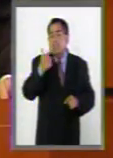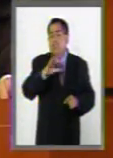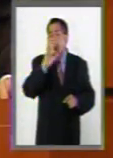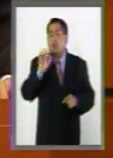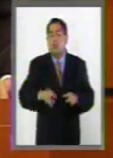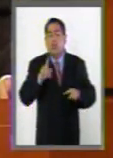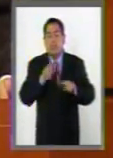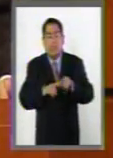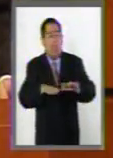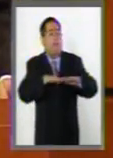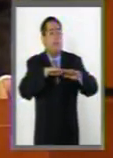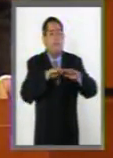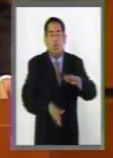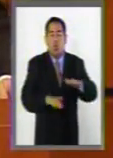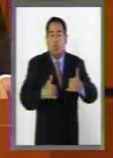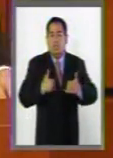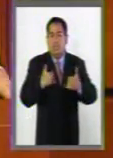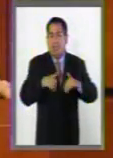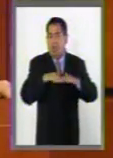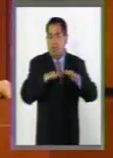por menores infractores.